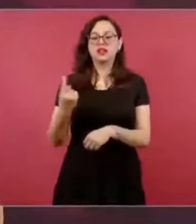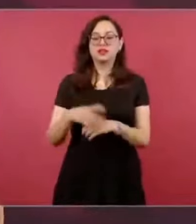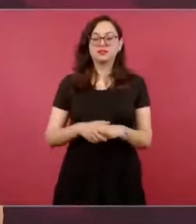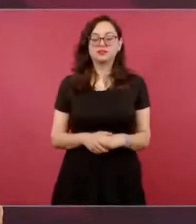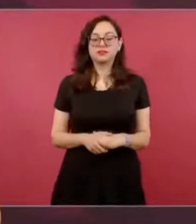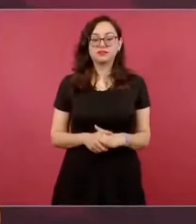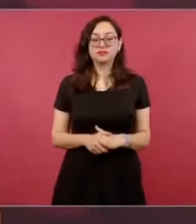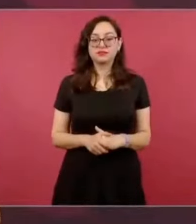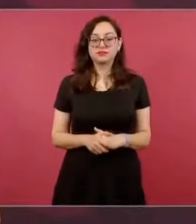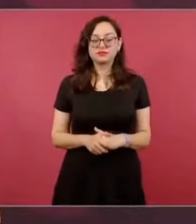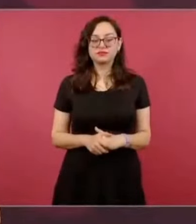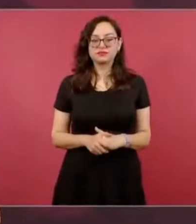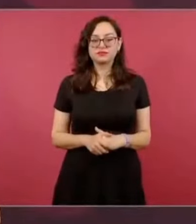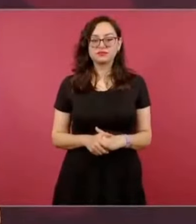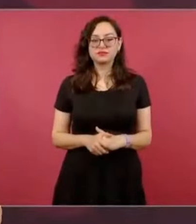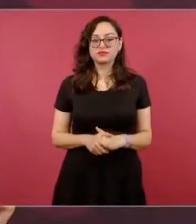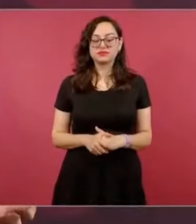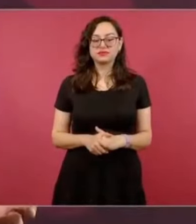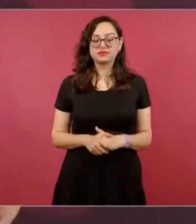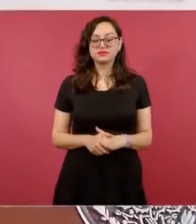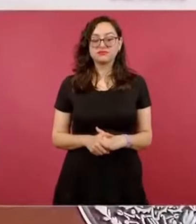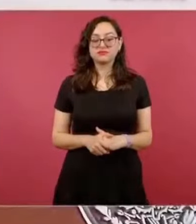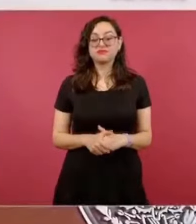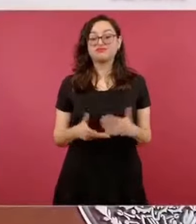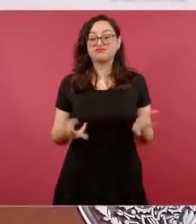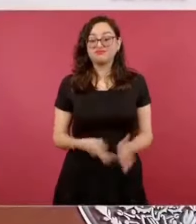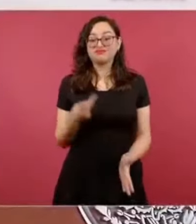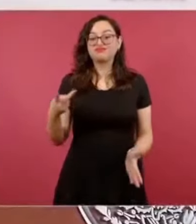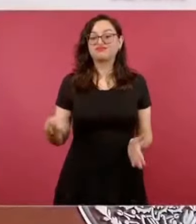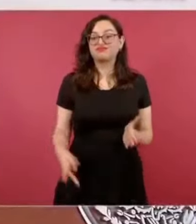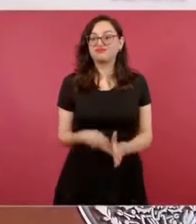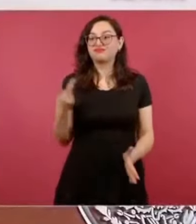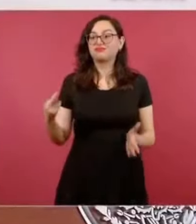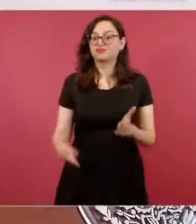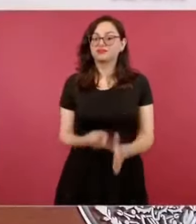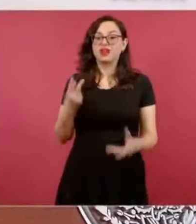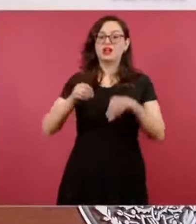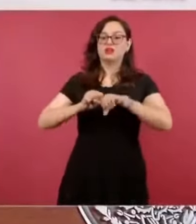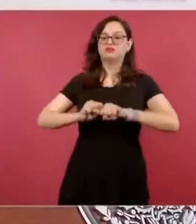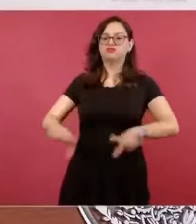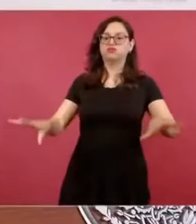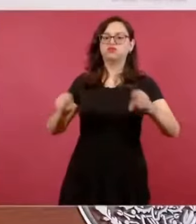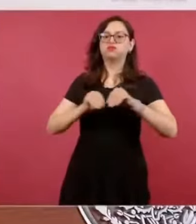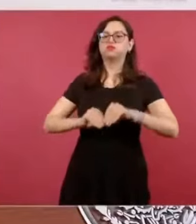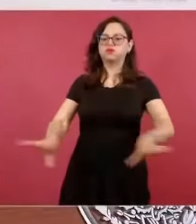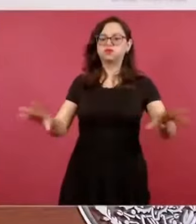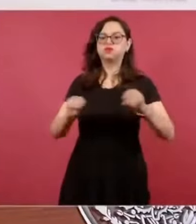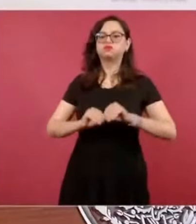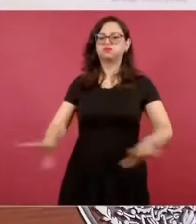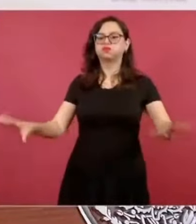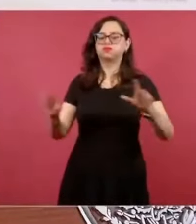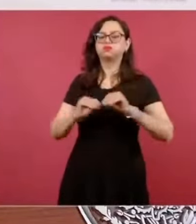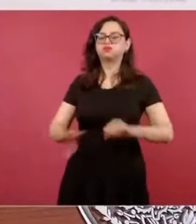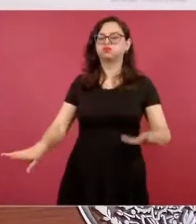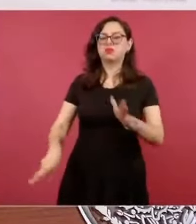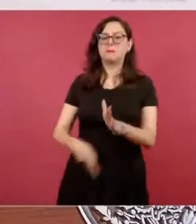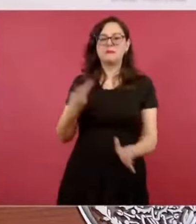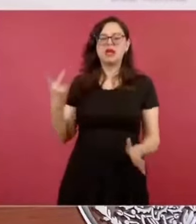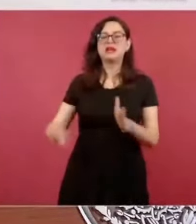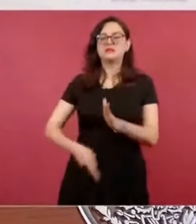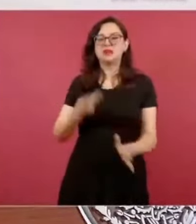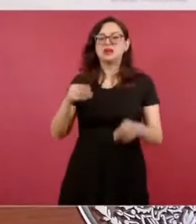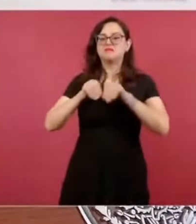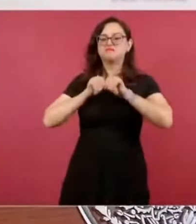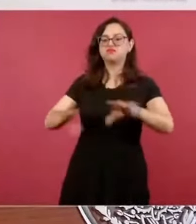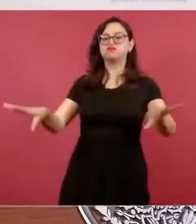sino porque se repetía y se repetía y se repetía y no había en ese entonces